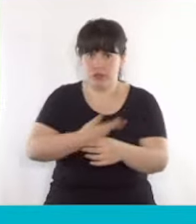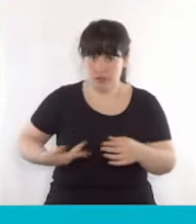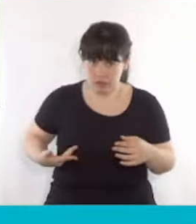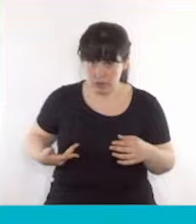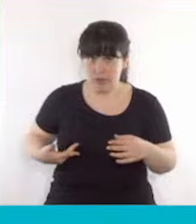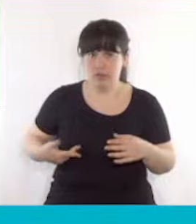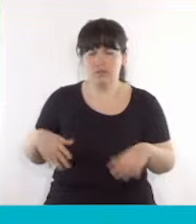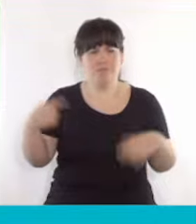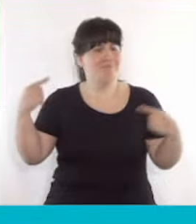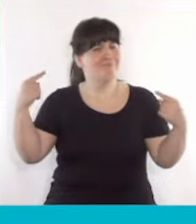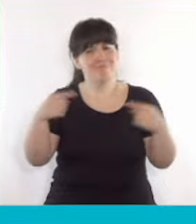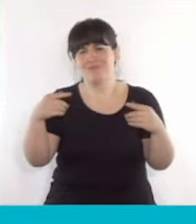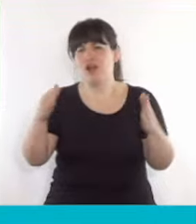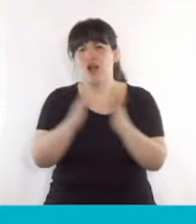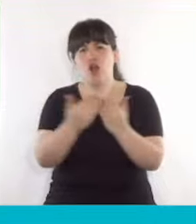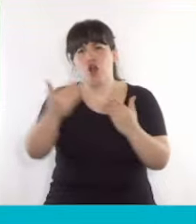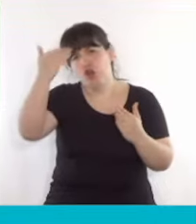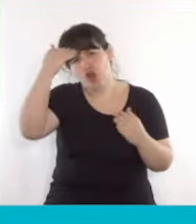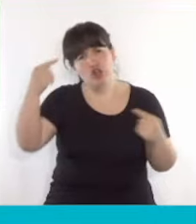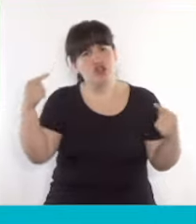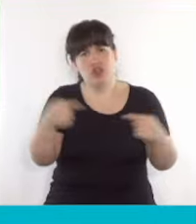de estas son incluso inconstitucionales.